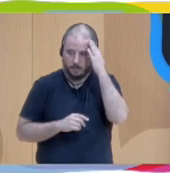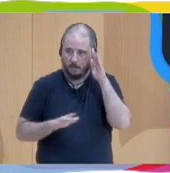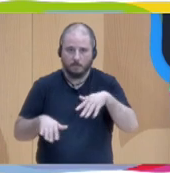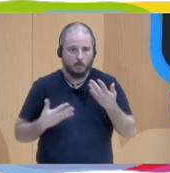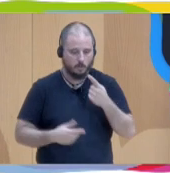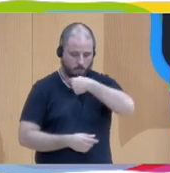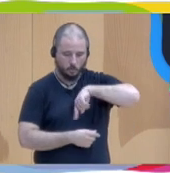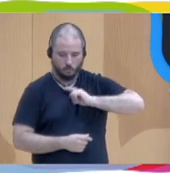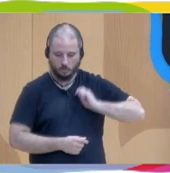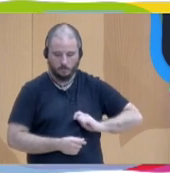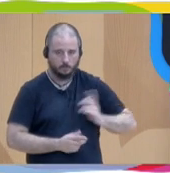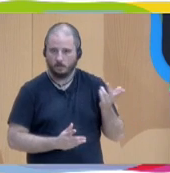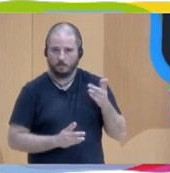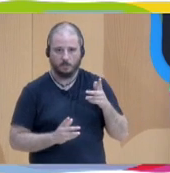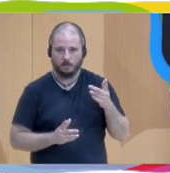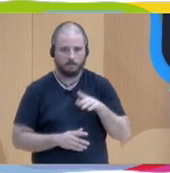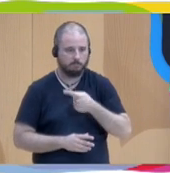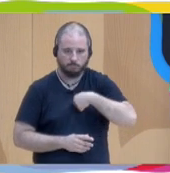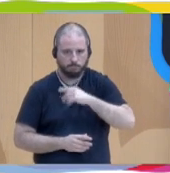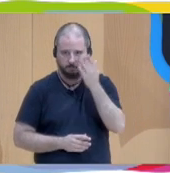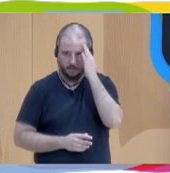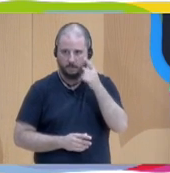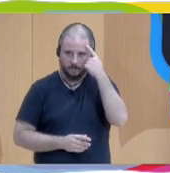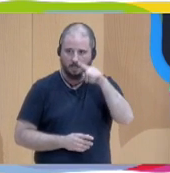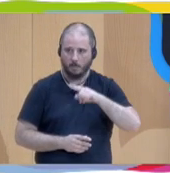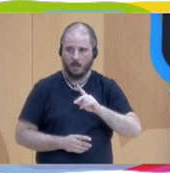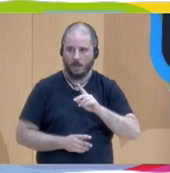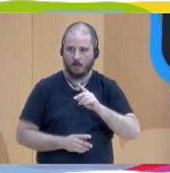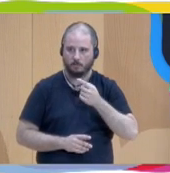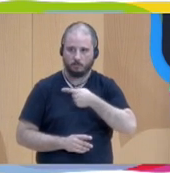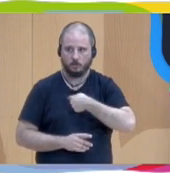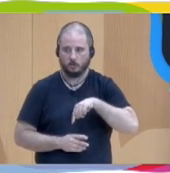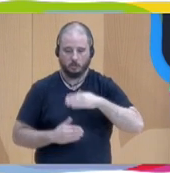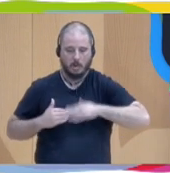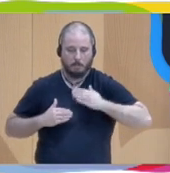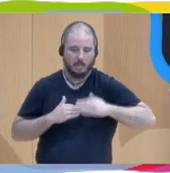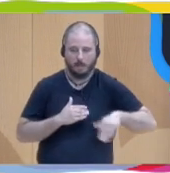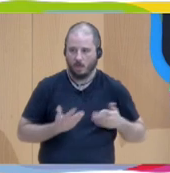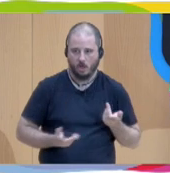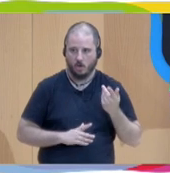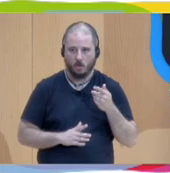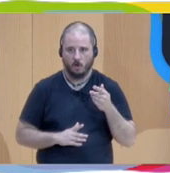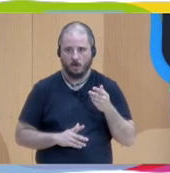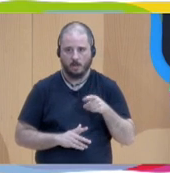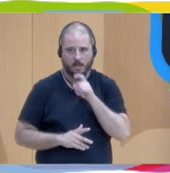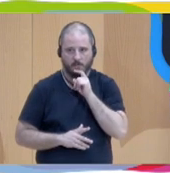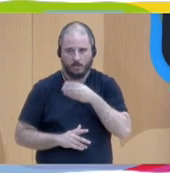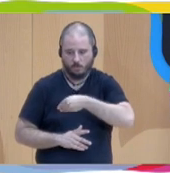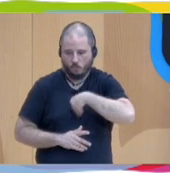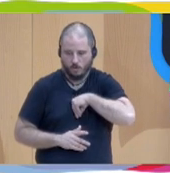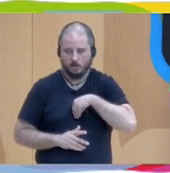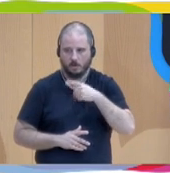que tenemos que conocer las nuestras dificultades, y por lo tanto yo